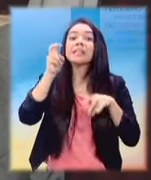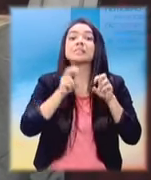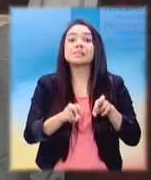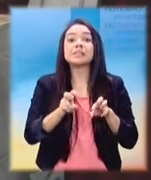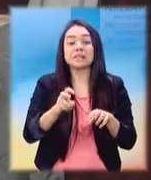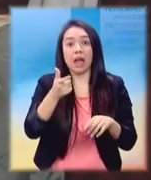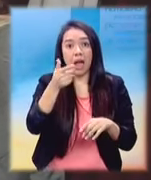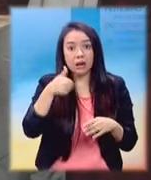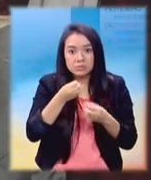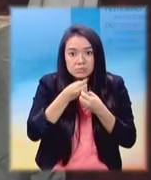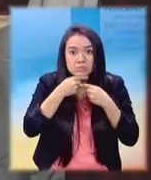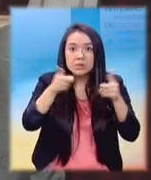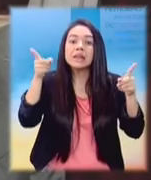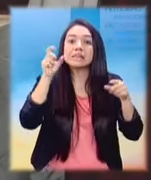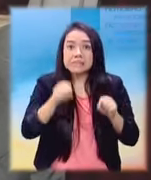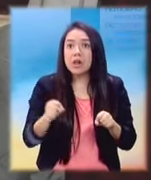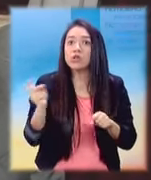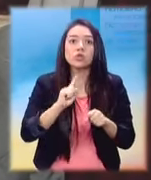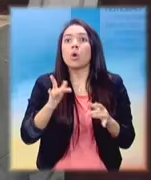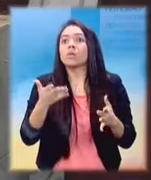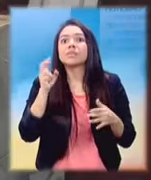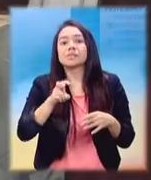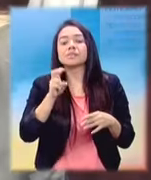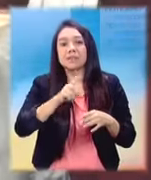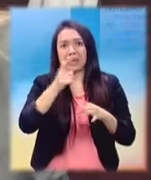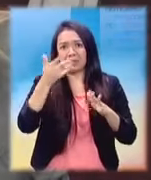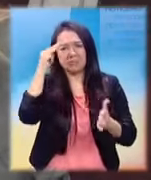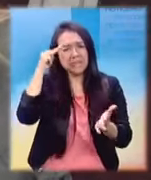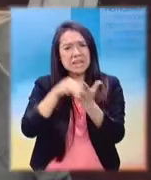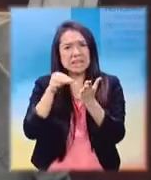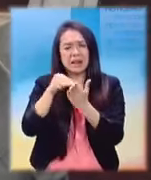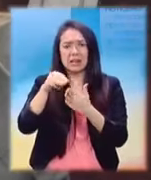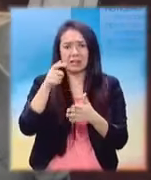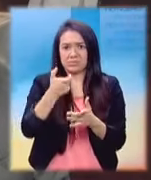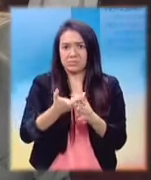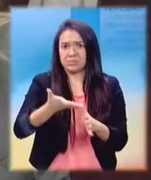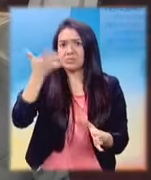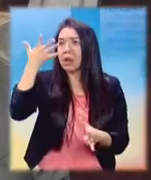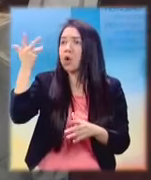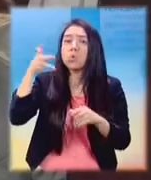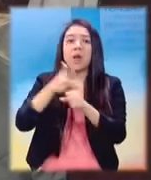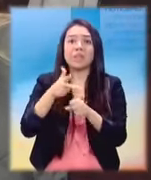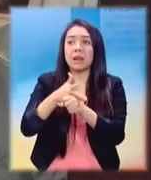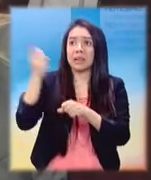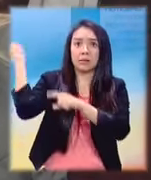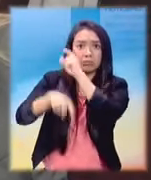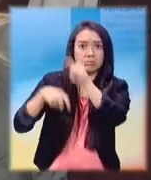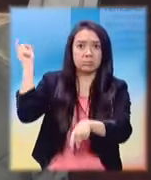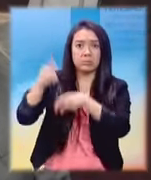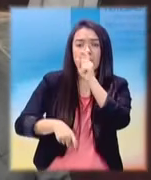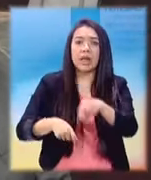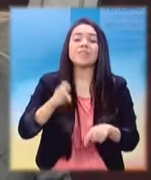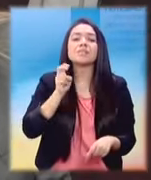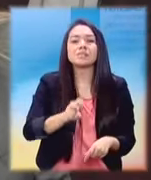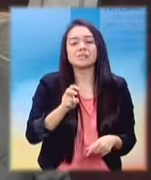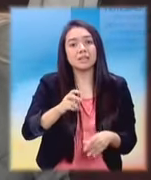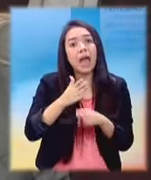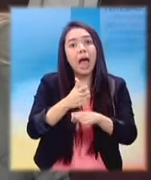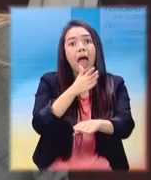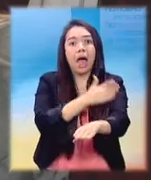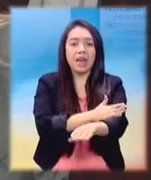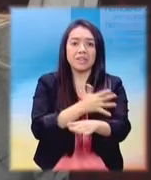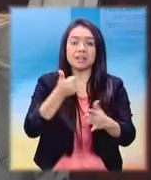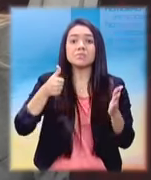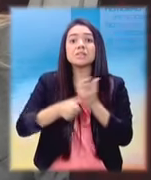serían miles de guatemaltecos los que quedarían fuera. No solo no hay pasaportes, sino además de los